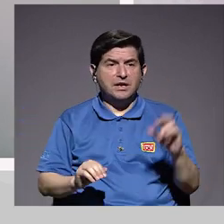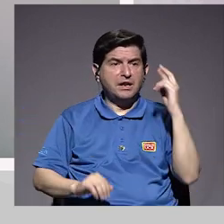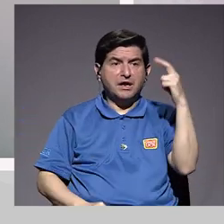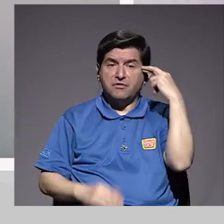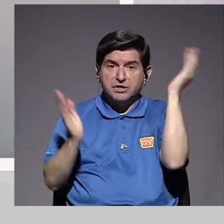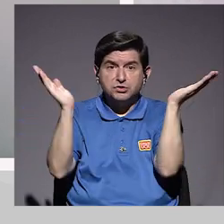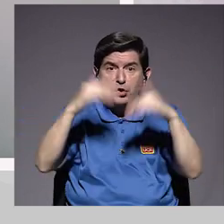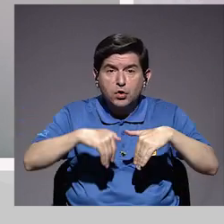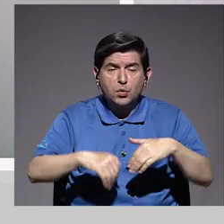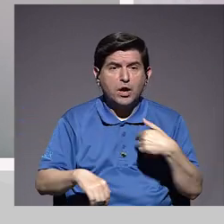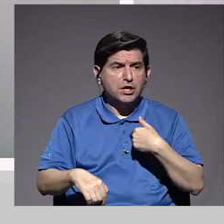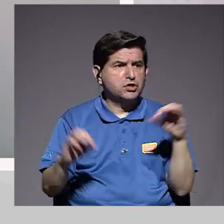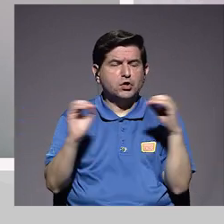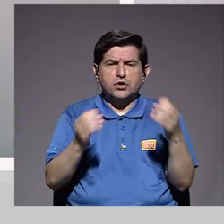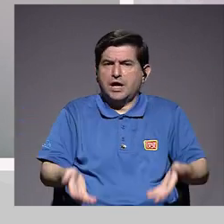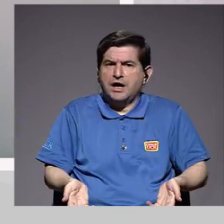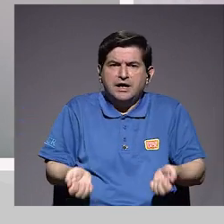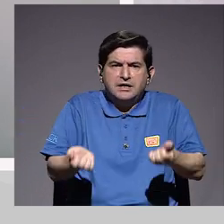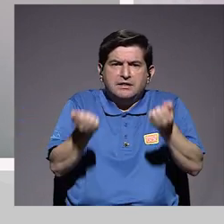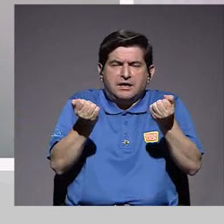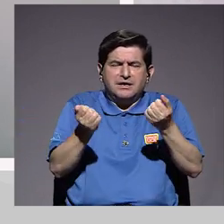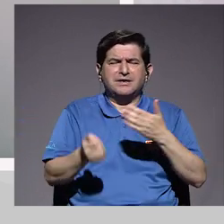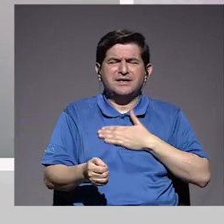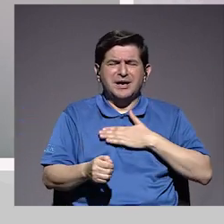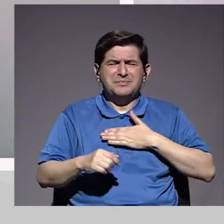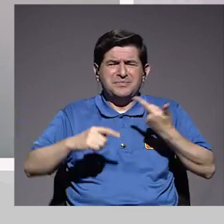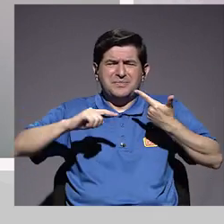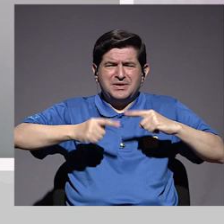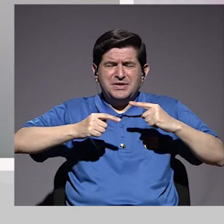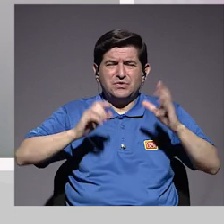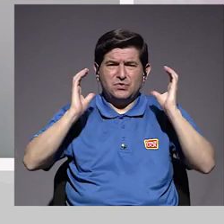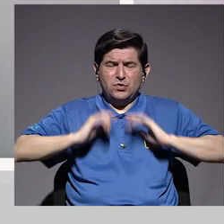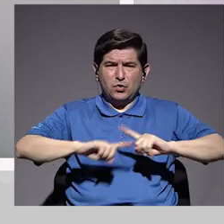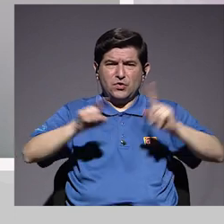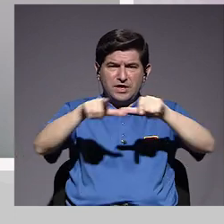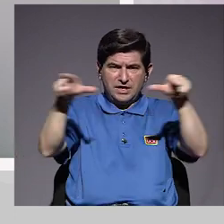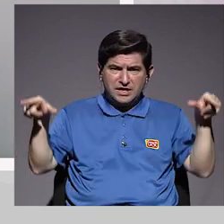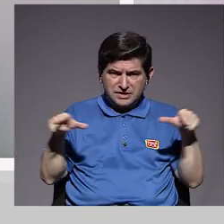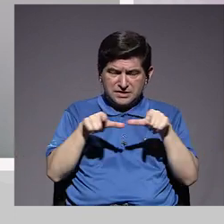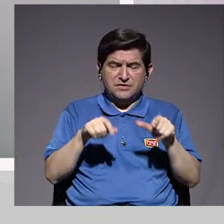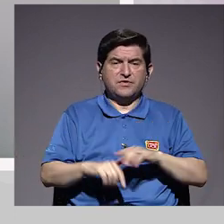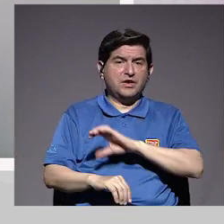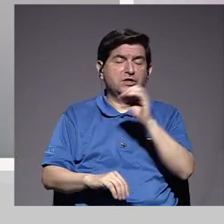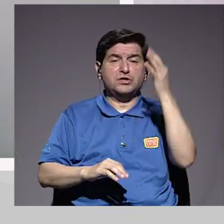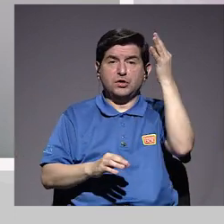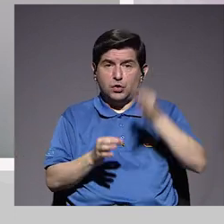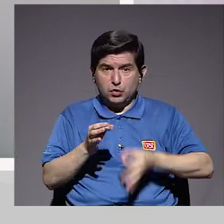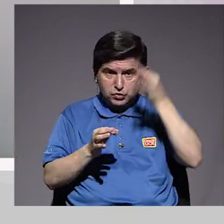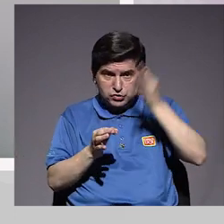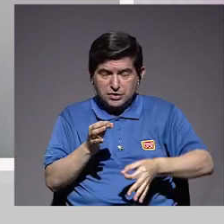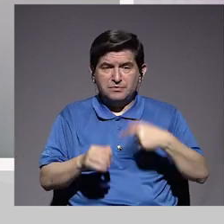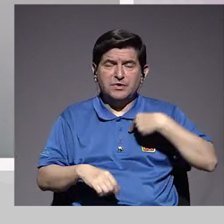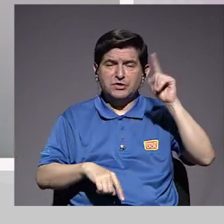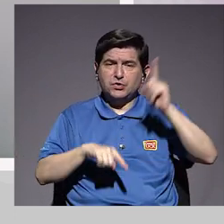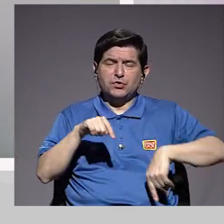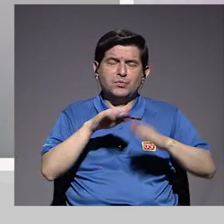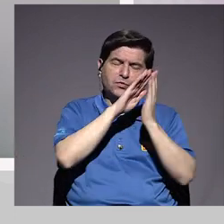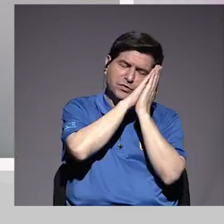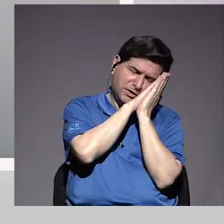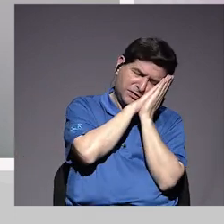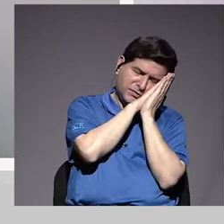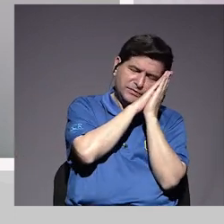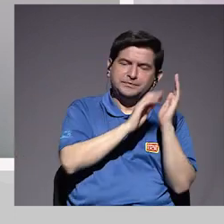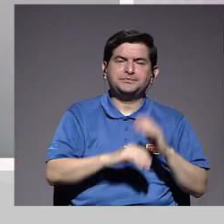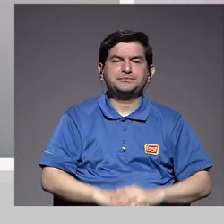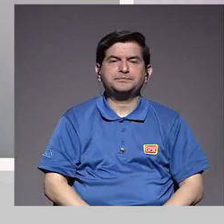ninguna causa aparente, no he levantado absolutamente nada y me está doliendo el cuerpo en diferentes puntos, o simplemente, pues, no puedo conciliar el